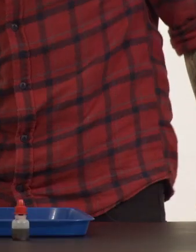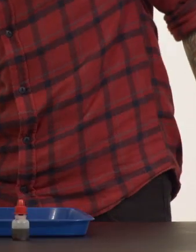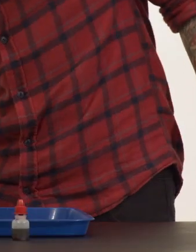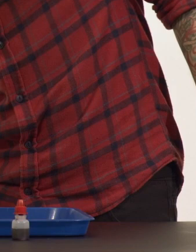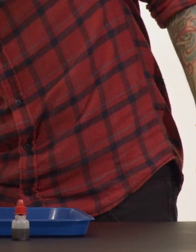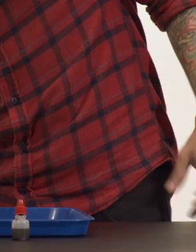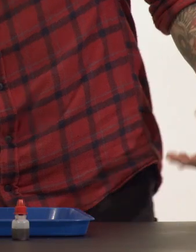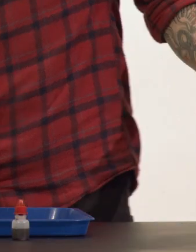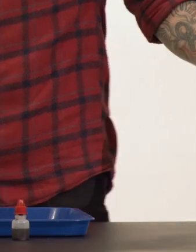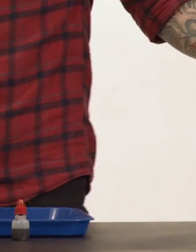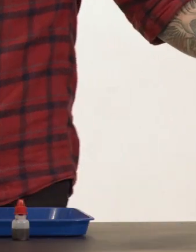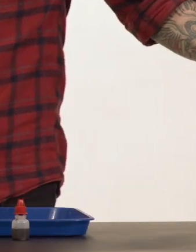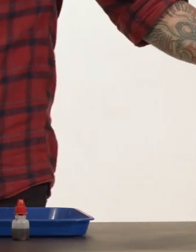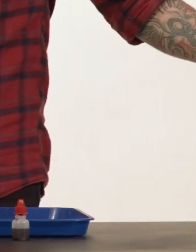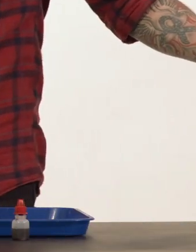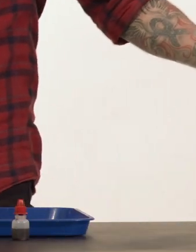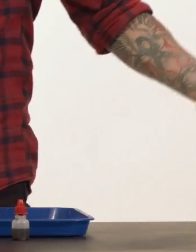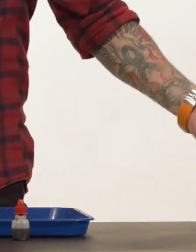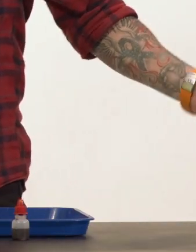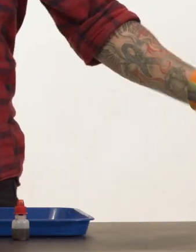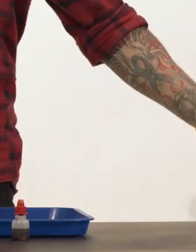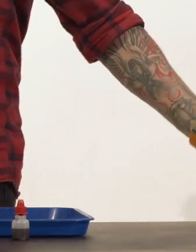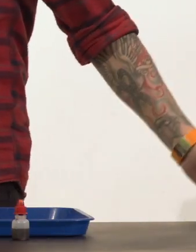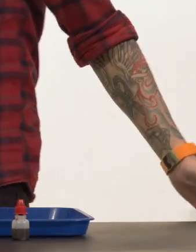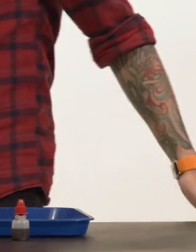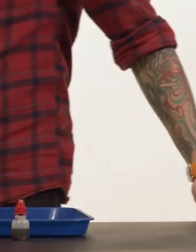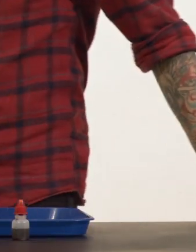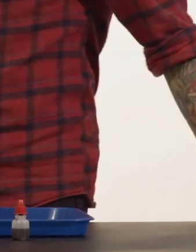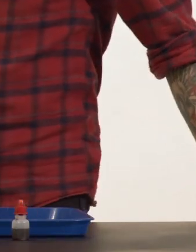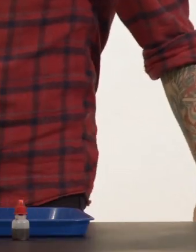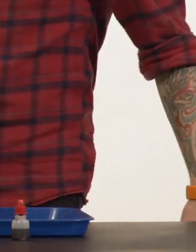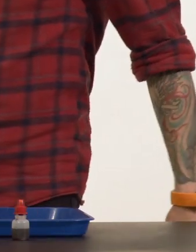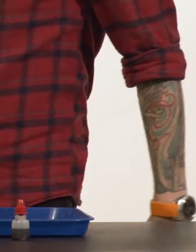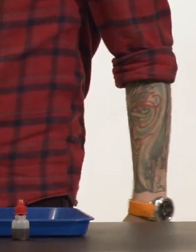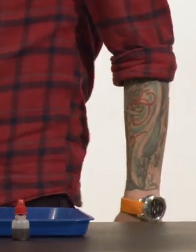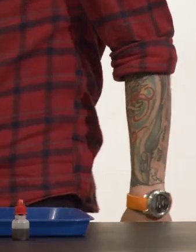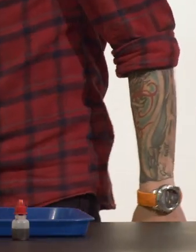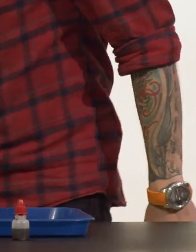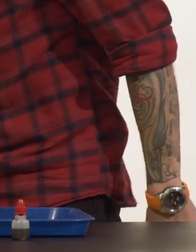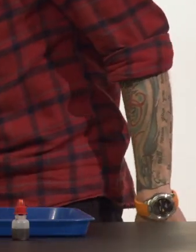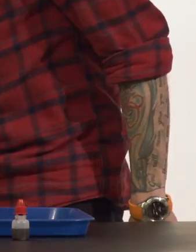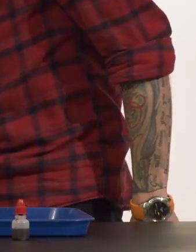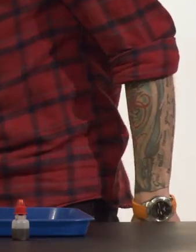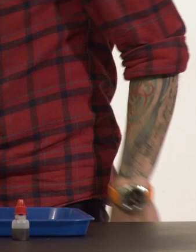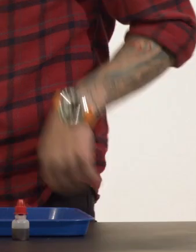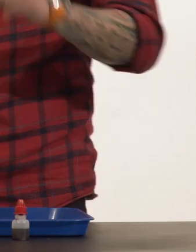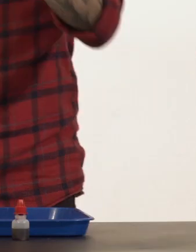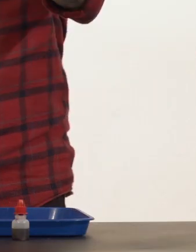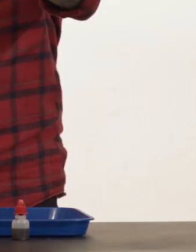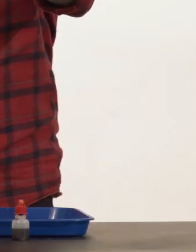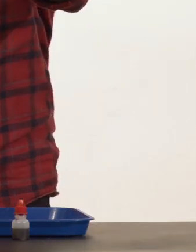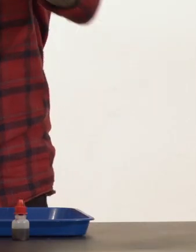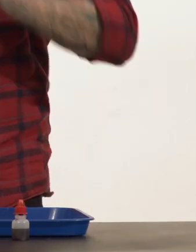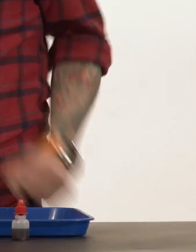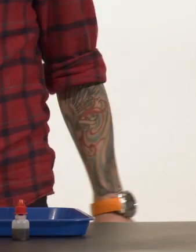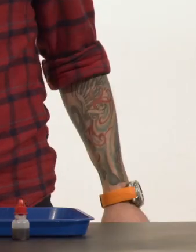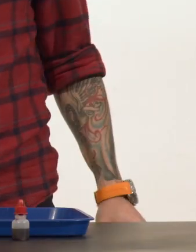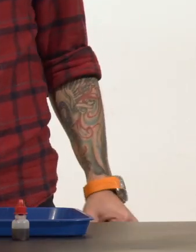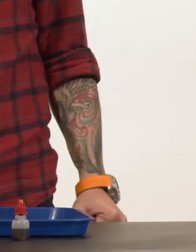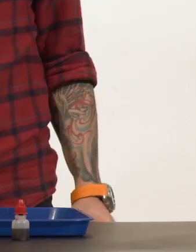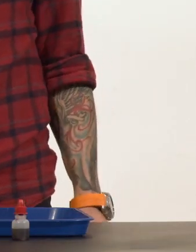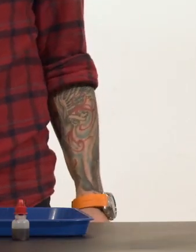tiene toda la razón. Por eso es la profe Gaby. Por eso es la profe Gaby. Ok, te felicito. Nos salió ha salido el experimento.